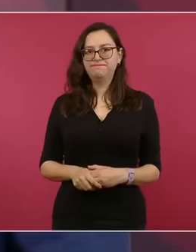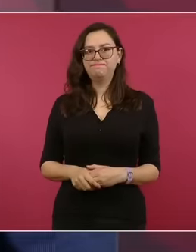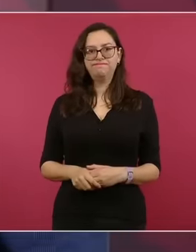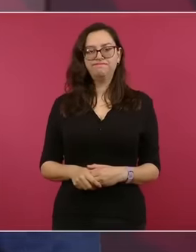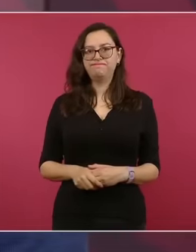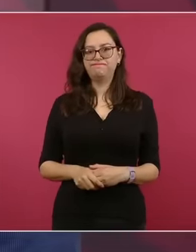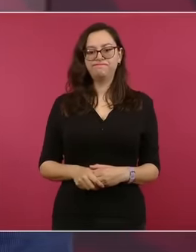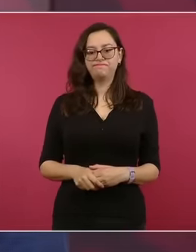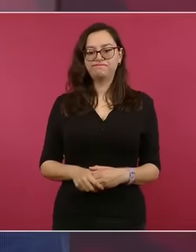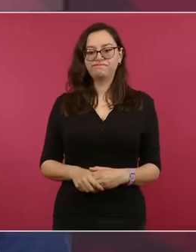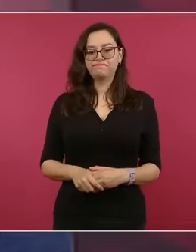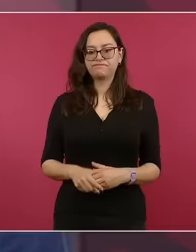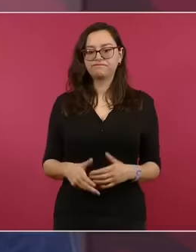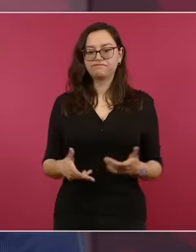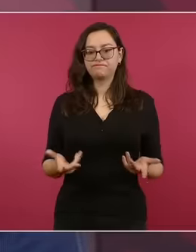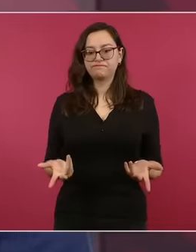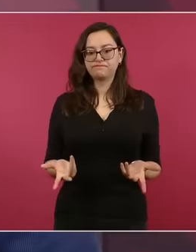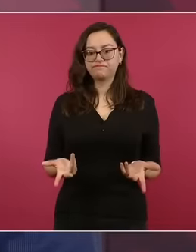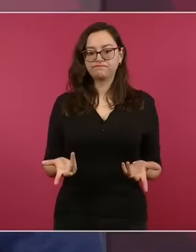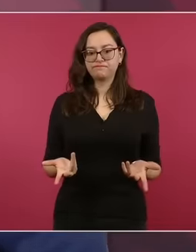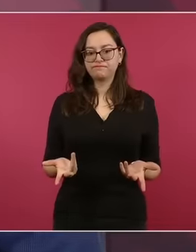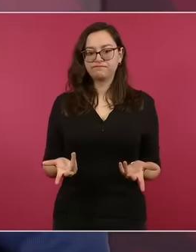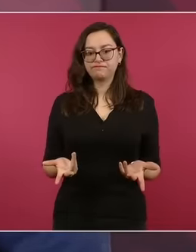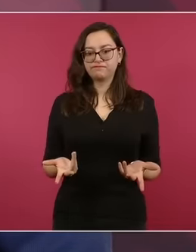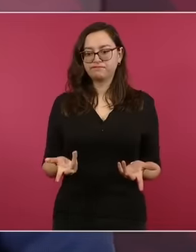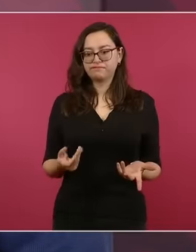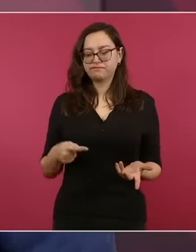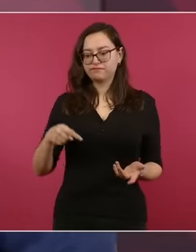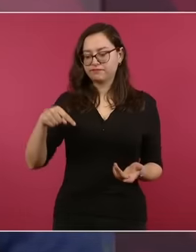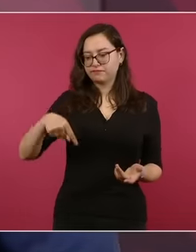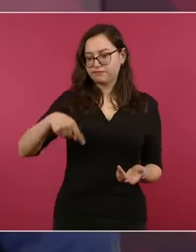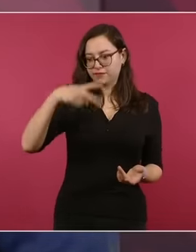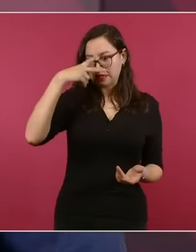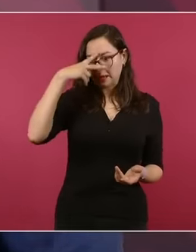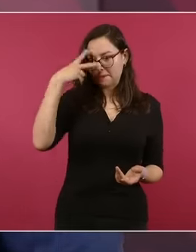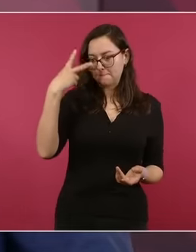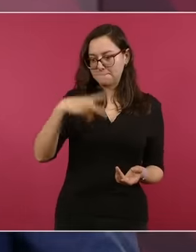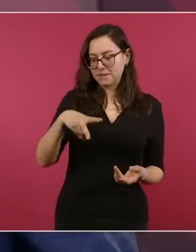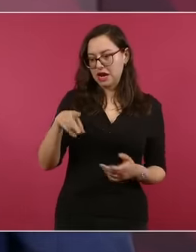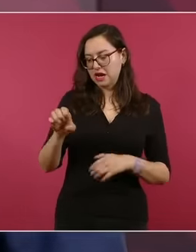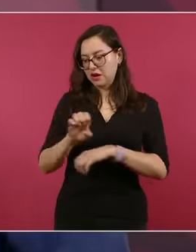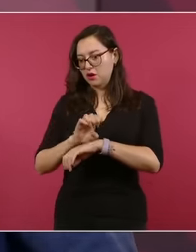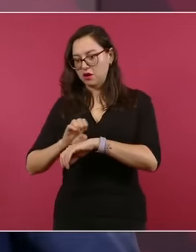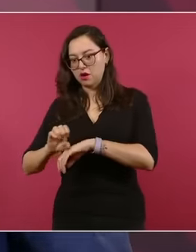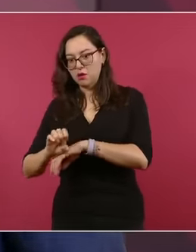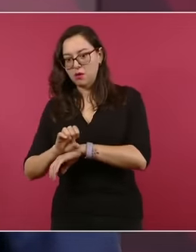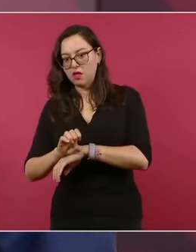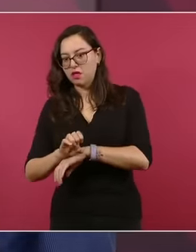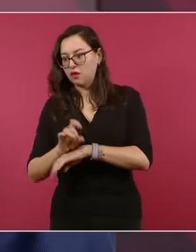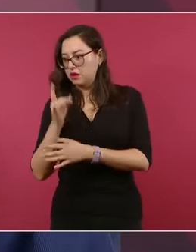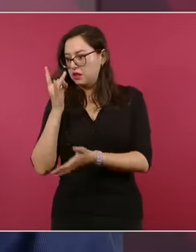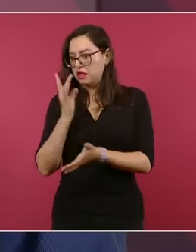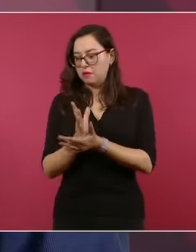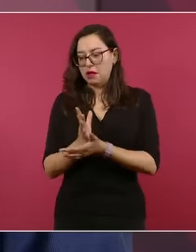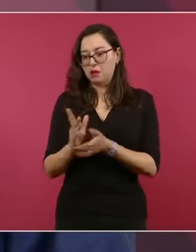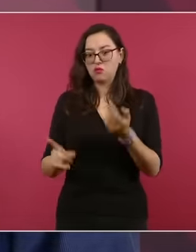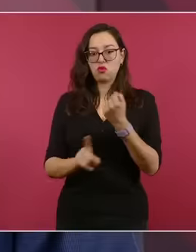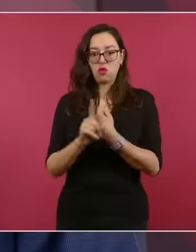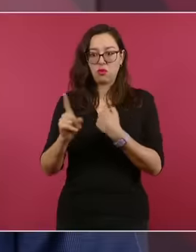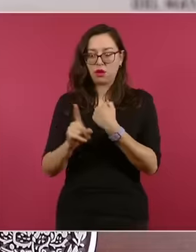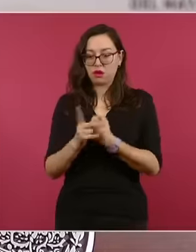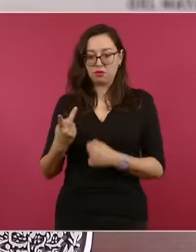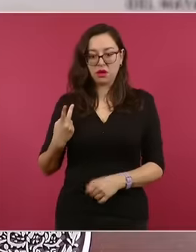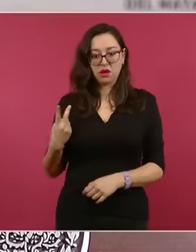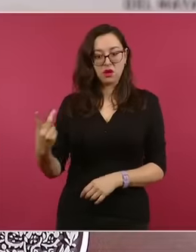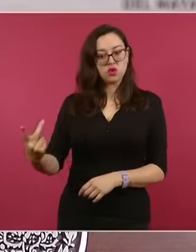limita a lo sucedido en México, sino que debemos todos pensar